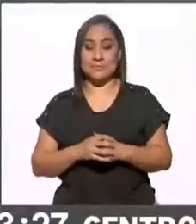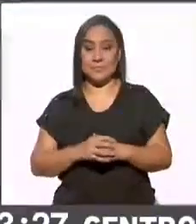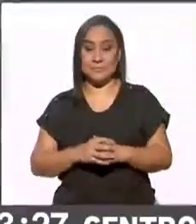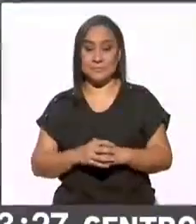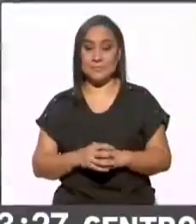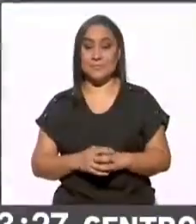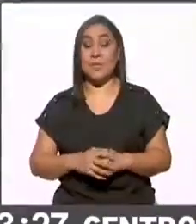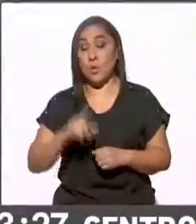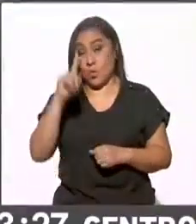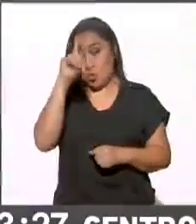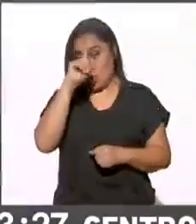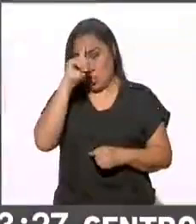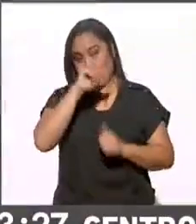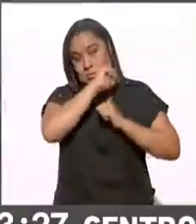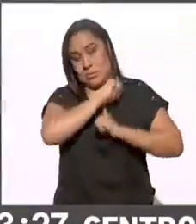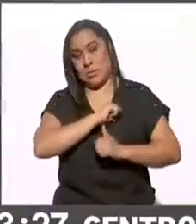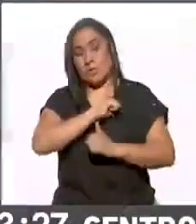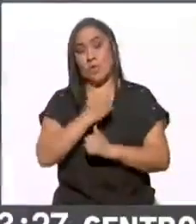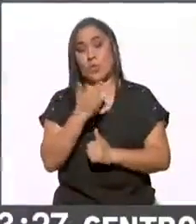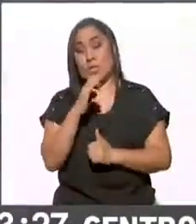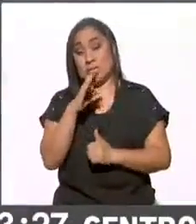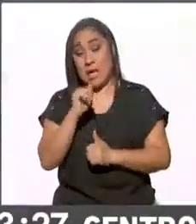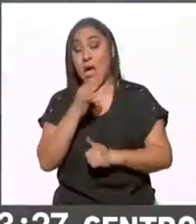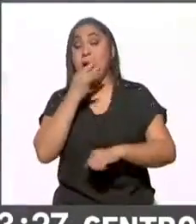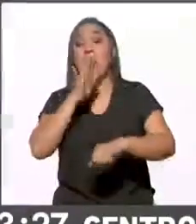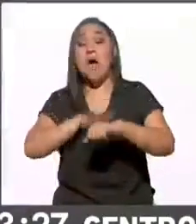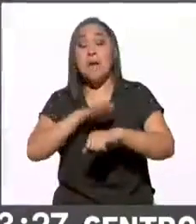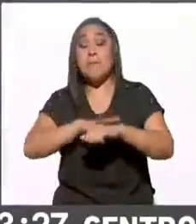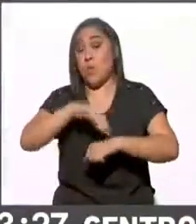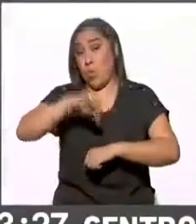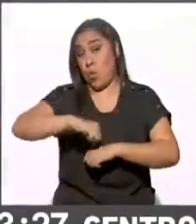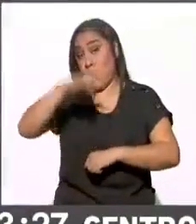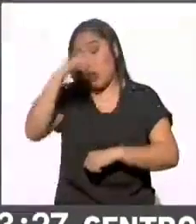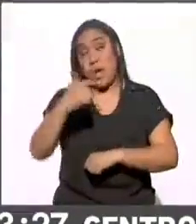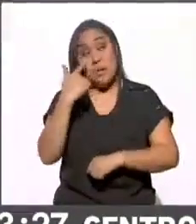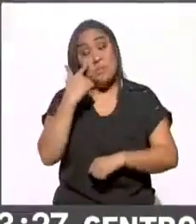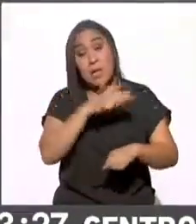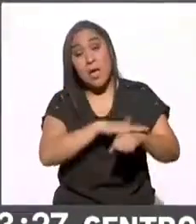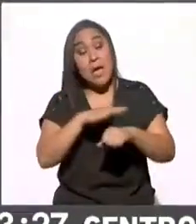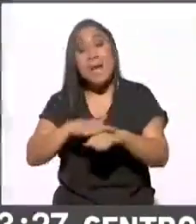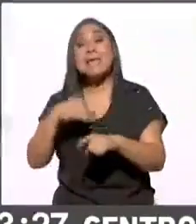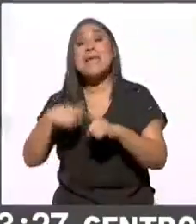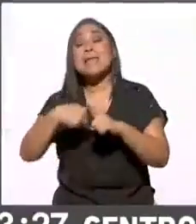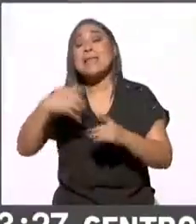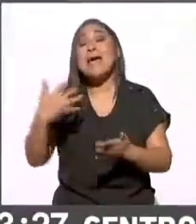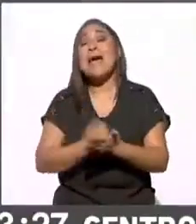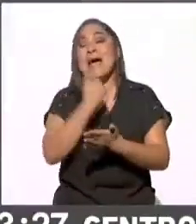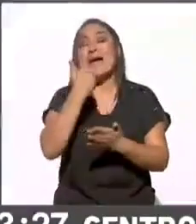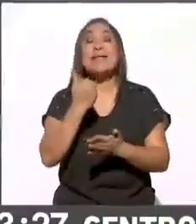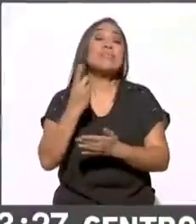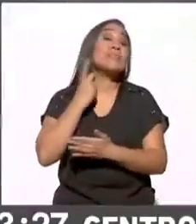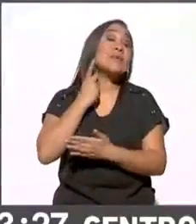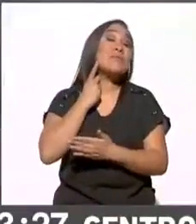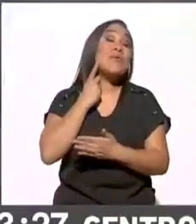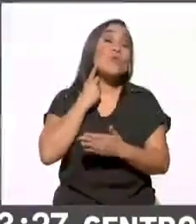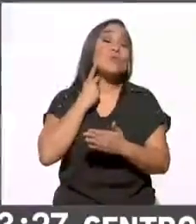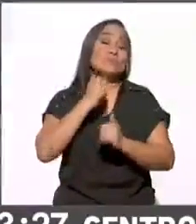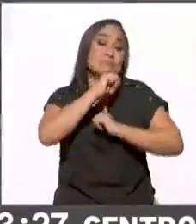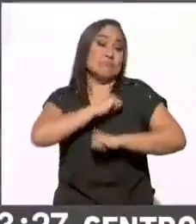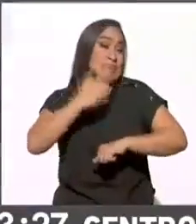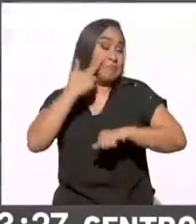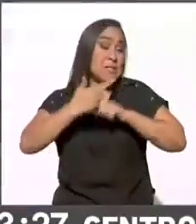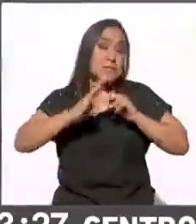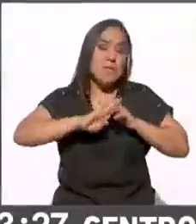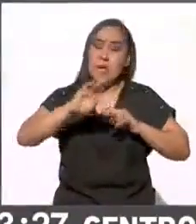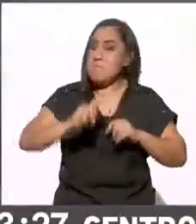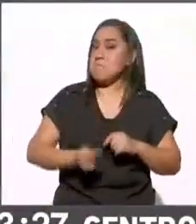El consejero Huesca añadió que esta misma noche se definirá el ganador de la diputación migrante en un hecho que marca una